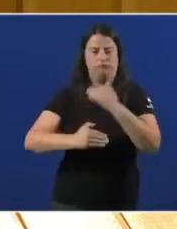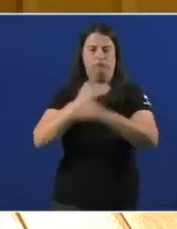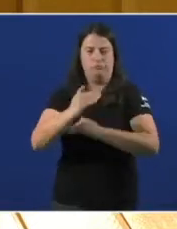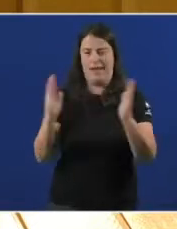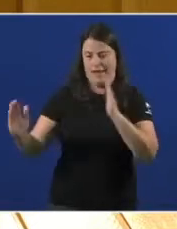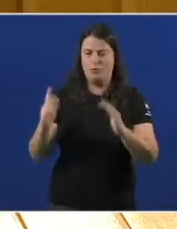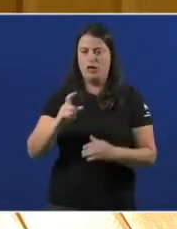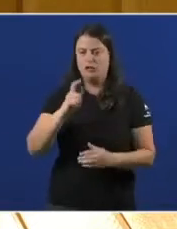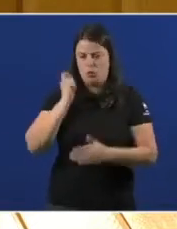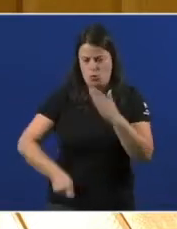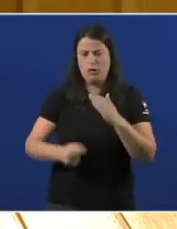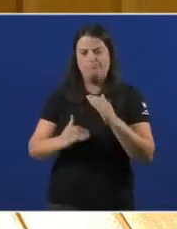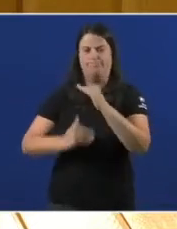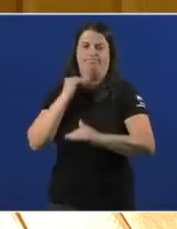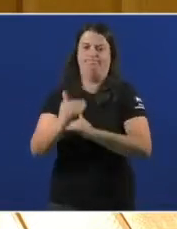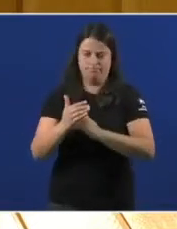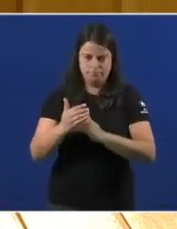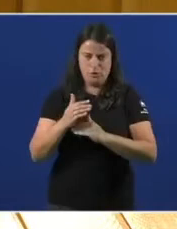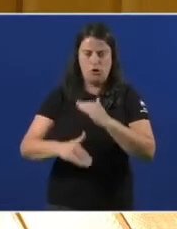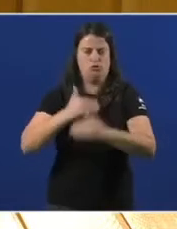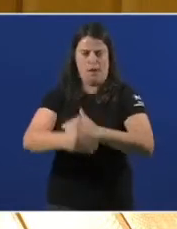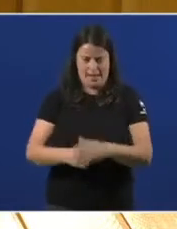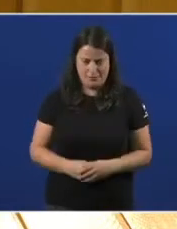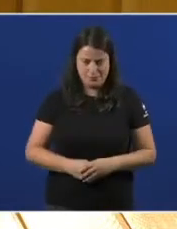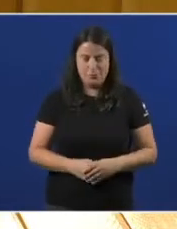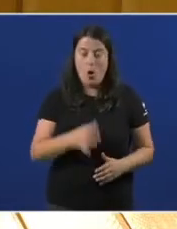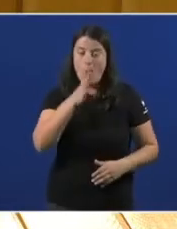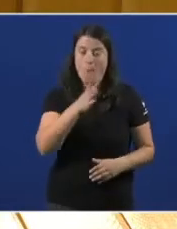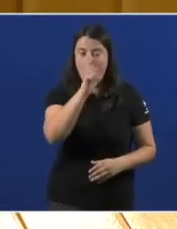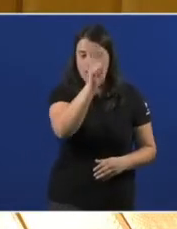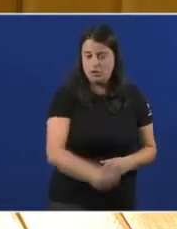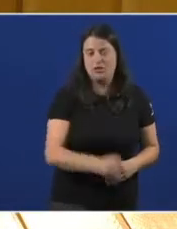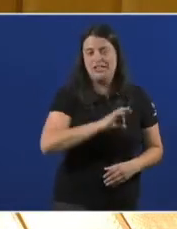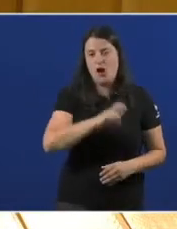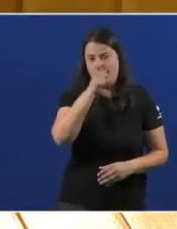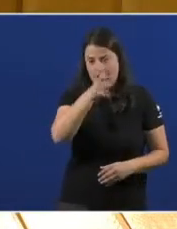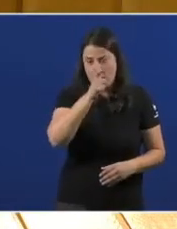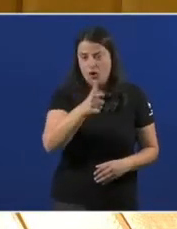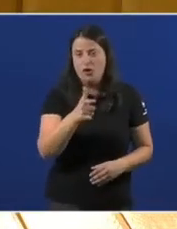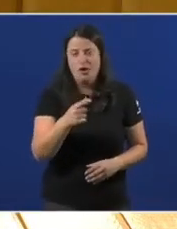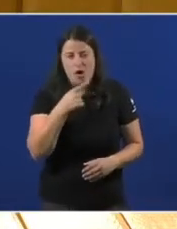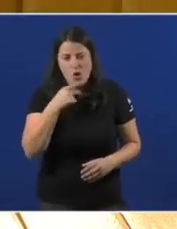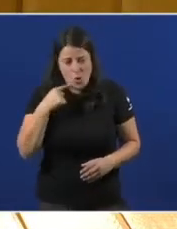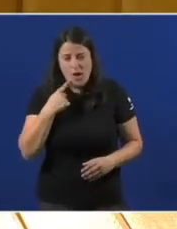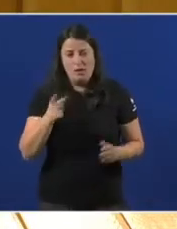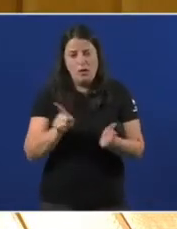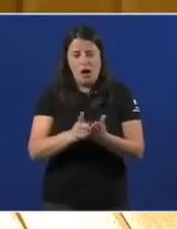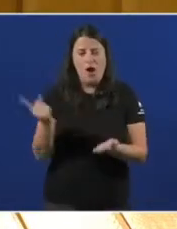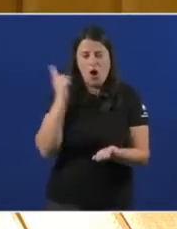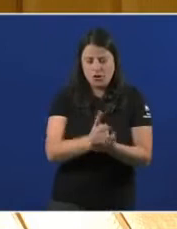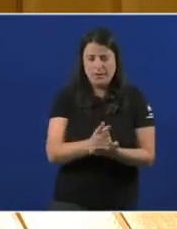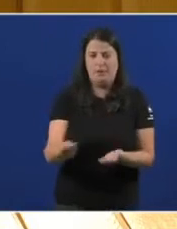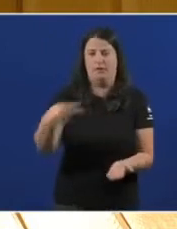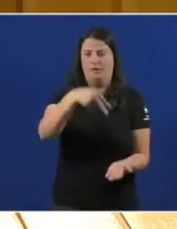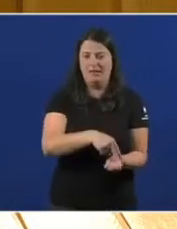duros. Por iso, señor Feijón, resulta doloroso que unha vez máis veña a esta Cámara a presumir